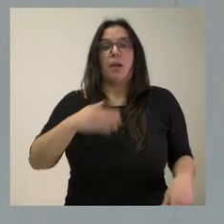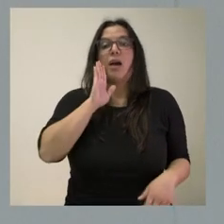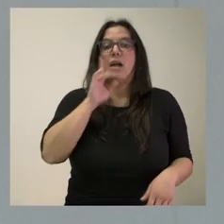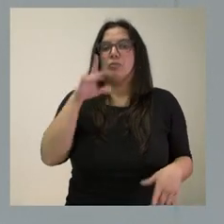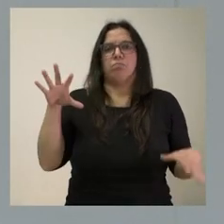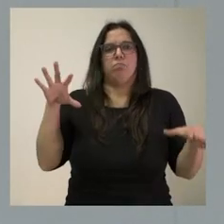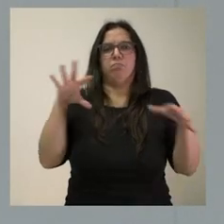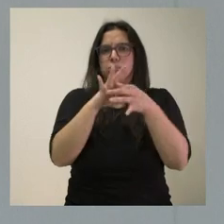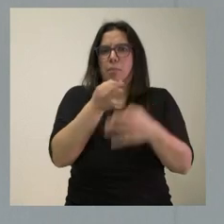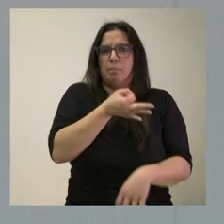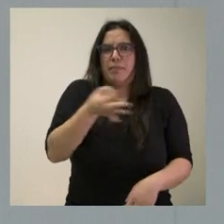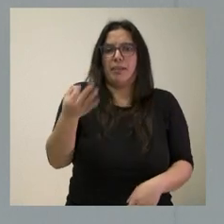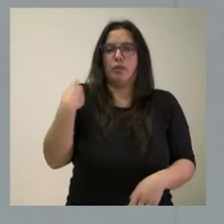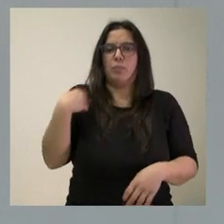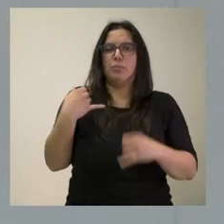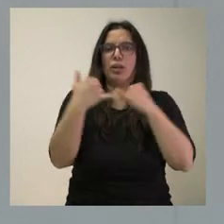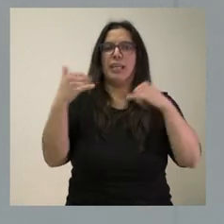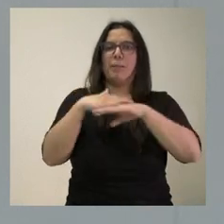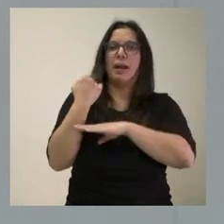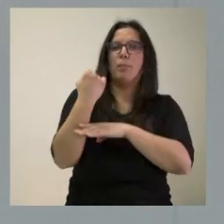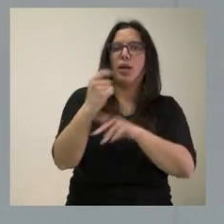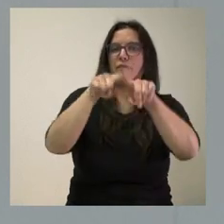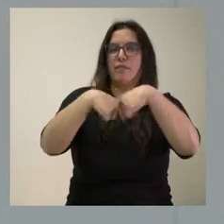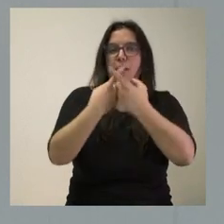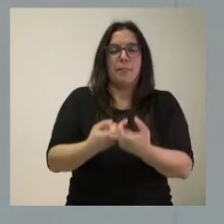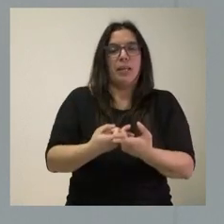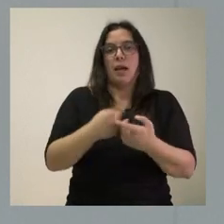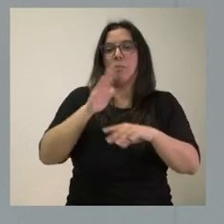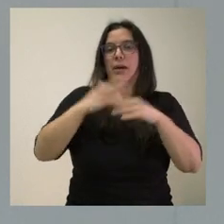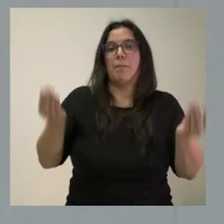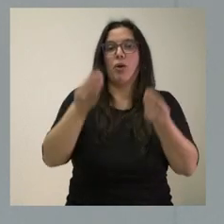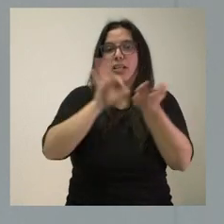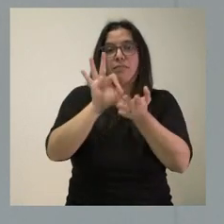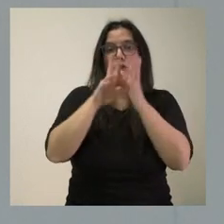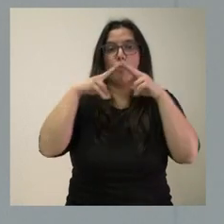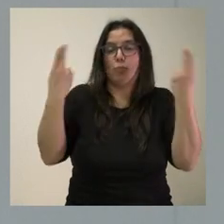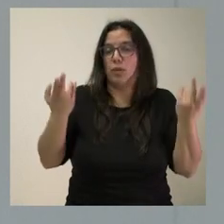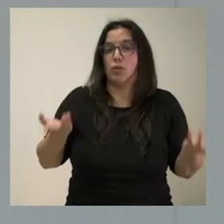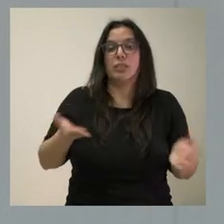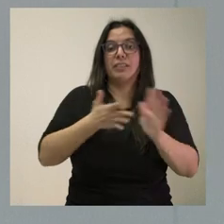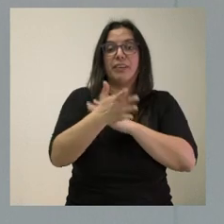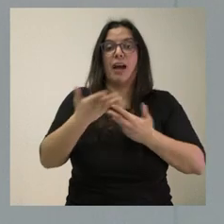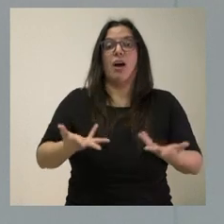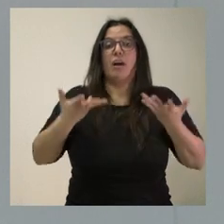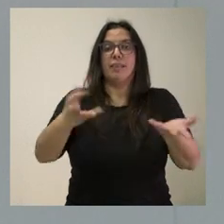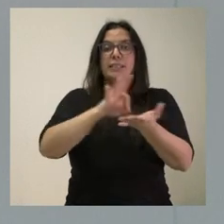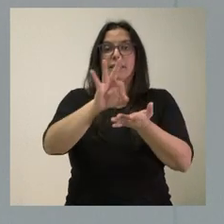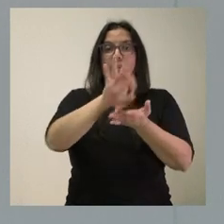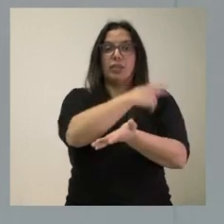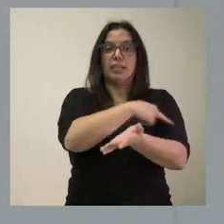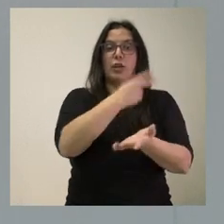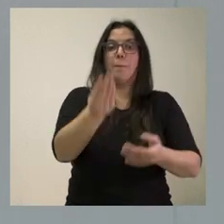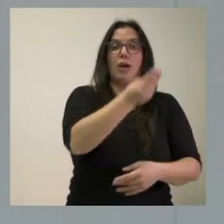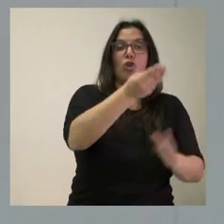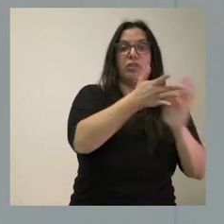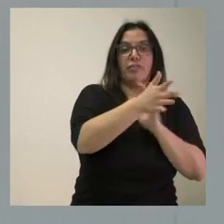perfectamente dentro de la línea de apoyo a las familias y dentro de la línea de mejora de los servicios públicos. Mejorar una prestación sanitaria siempre es una mejora de un servicio público